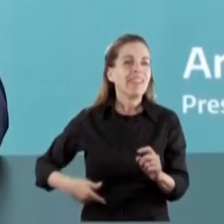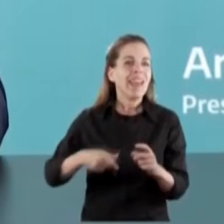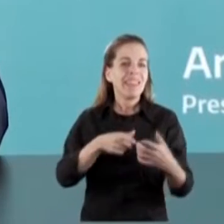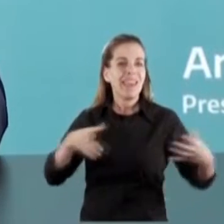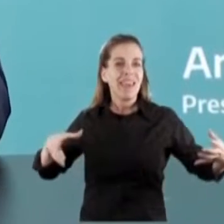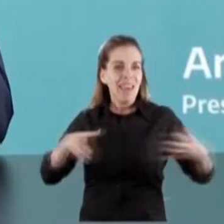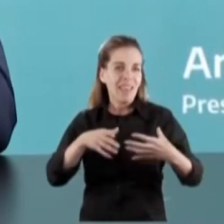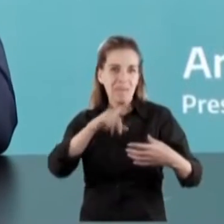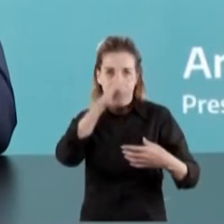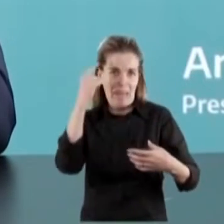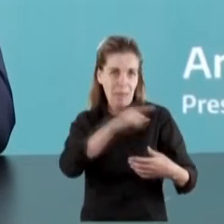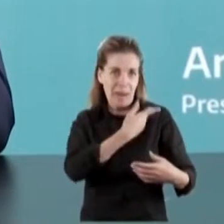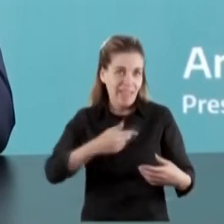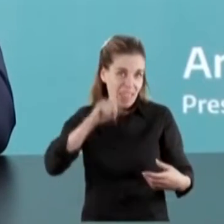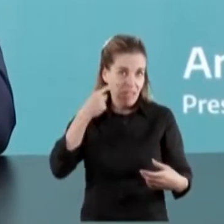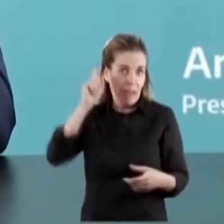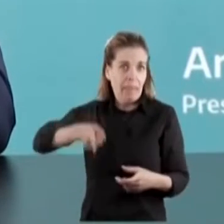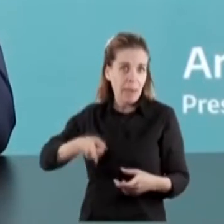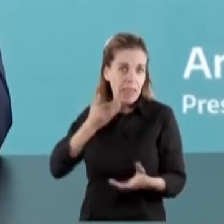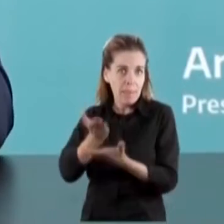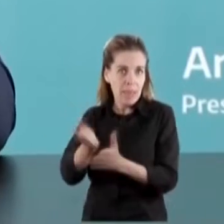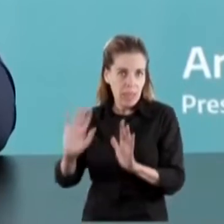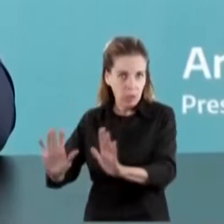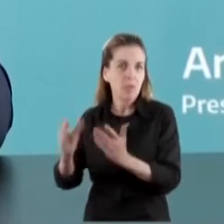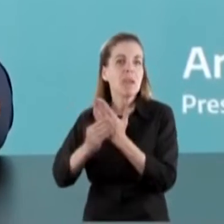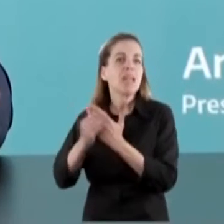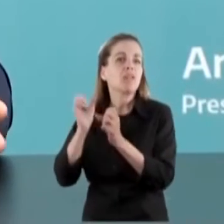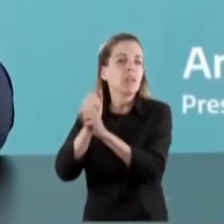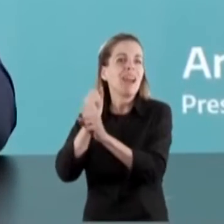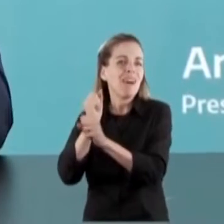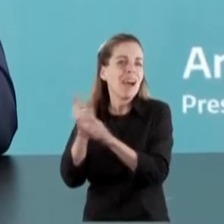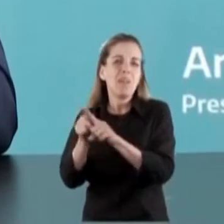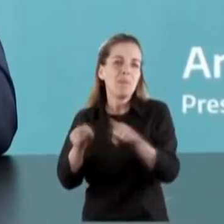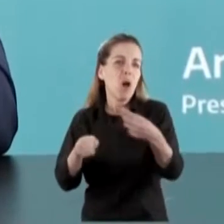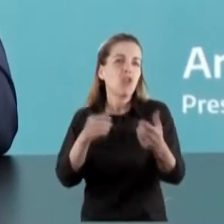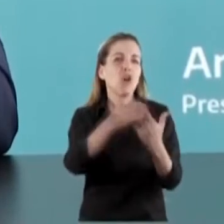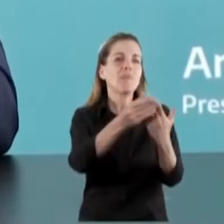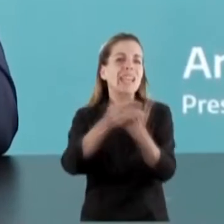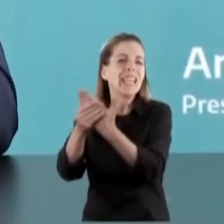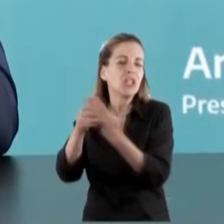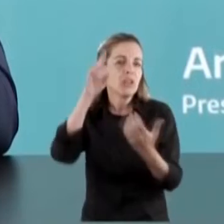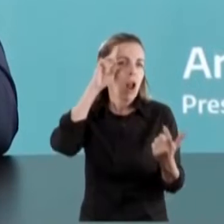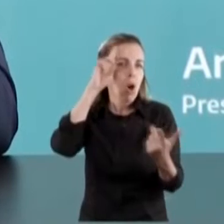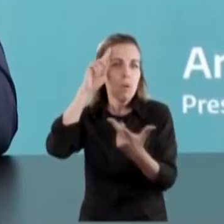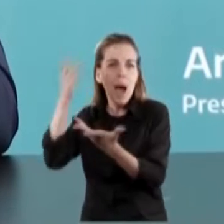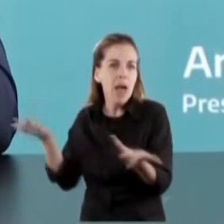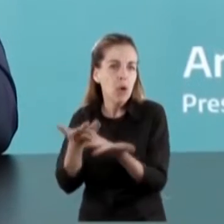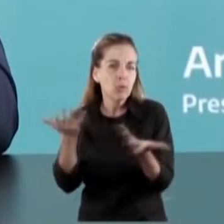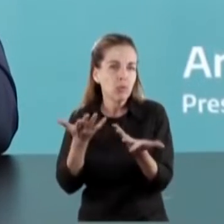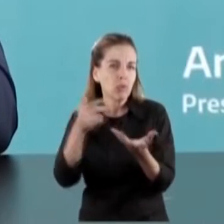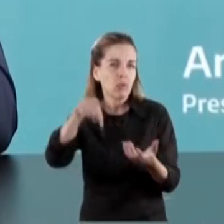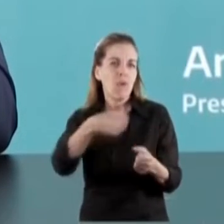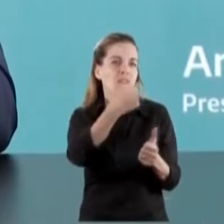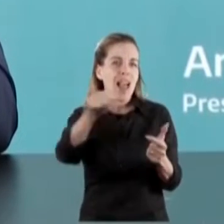la Nación. En ese sentido, al igual que otros ministros que por cuestiones de fuerza mayor